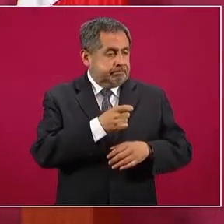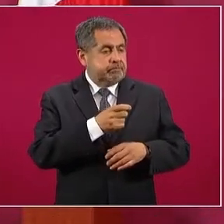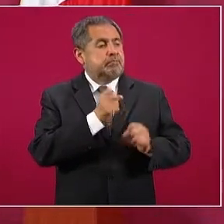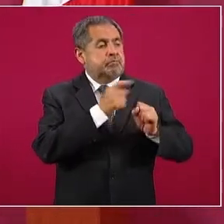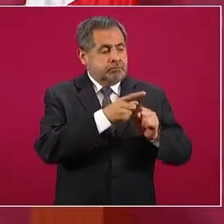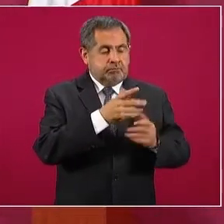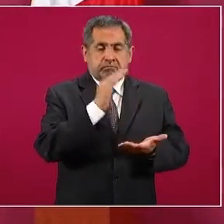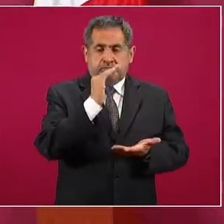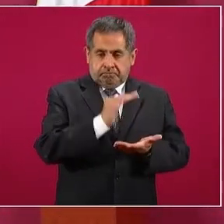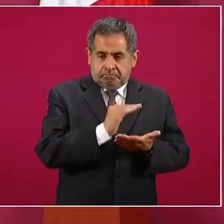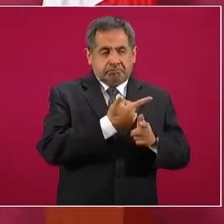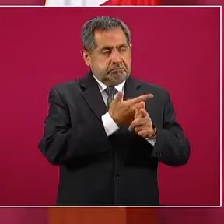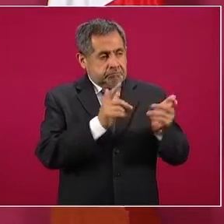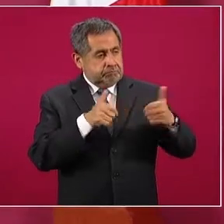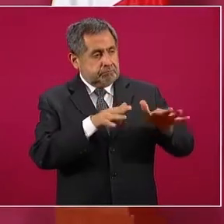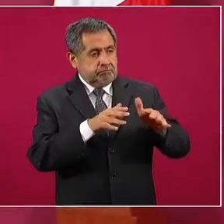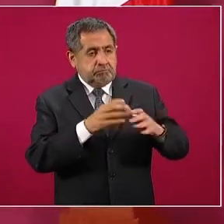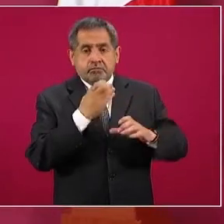libertad,